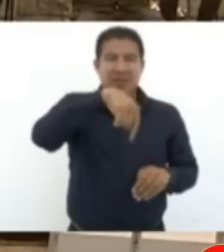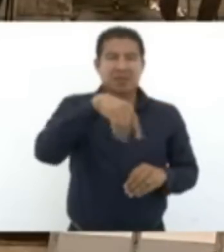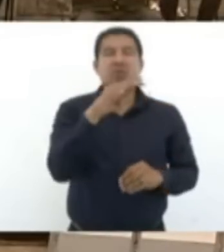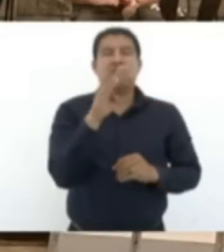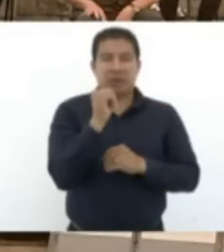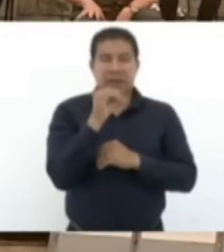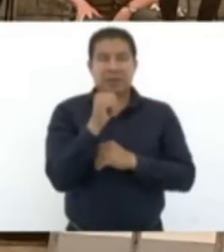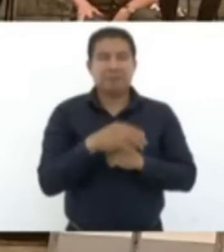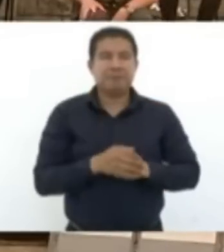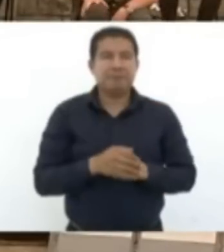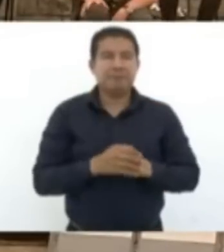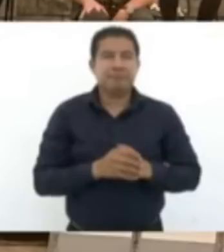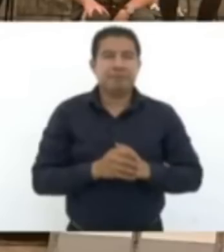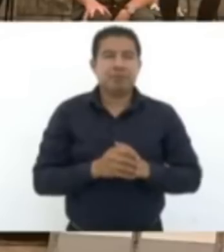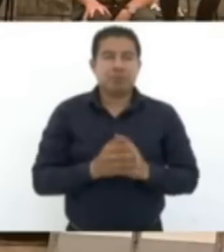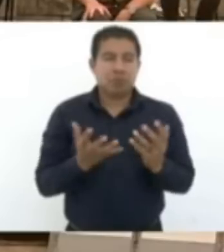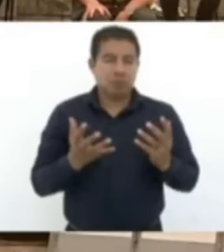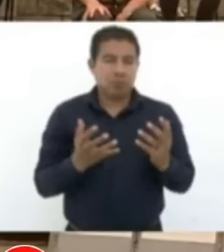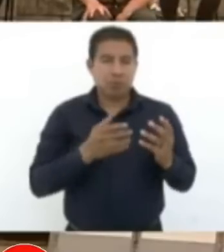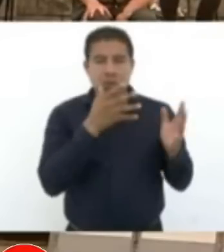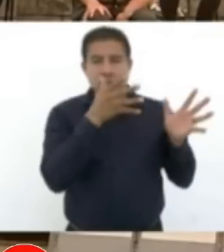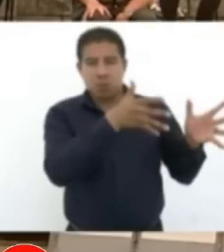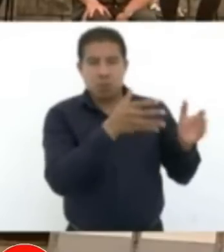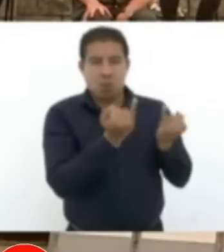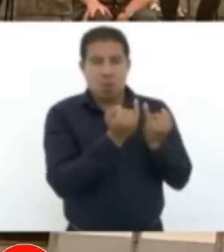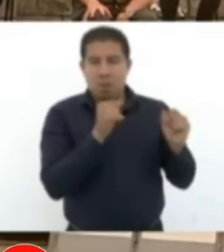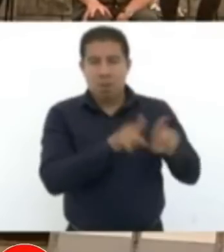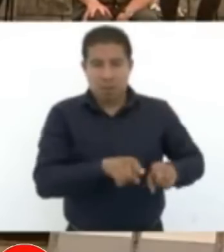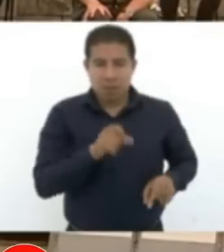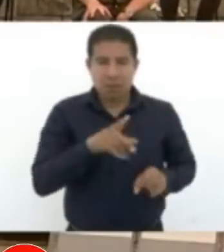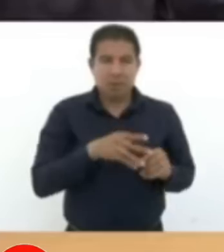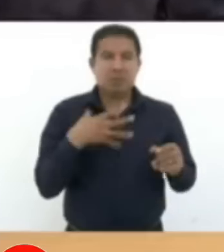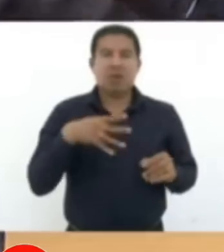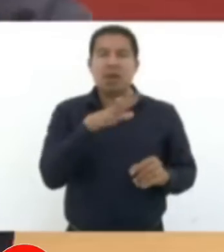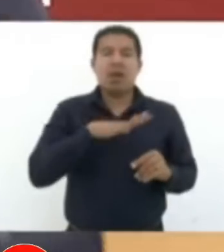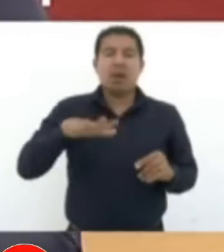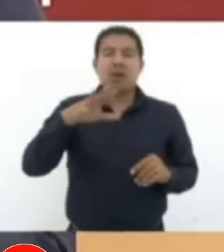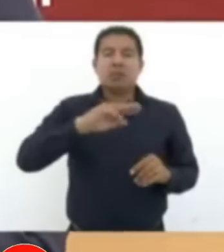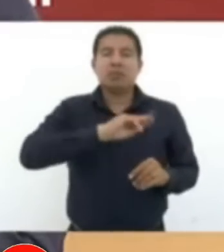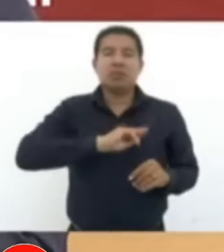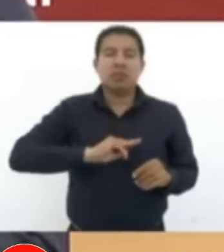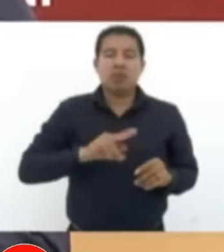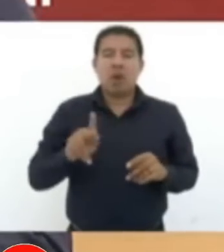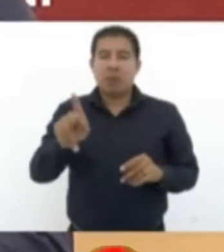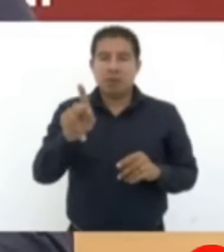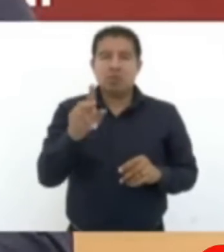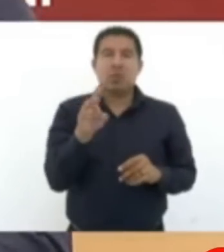Nueve sucursales como esta, en el municipio, para que